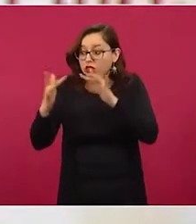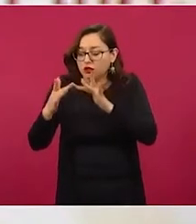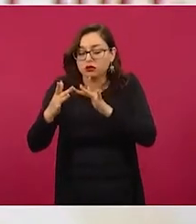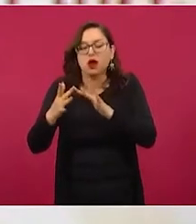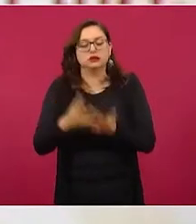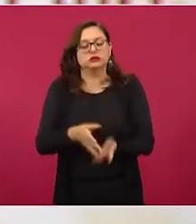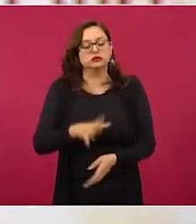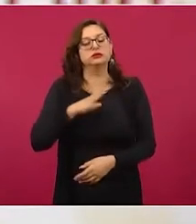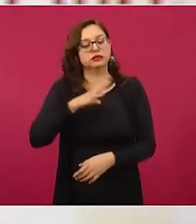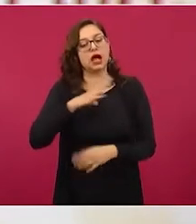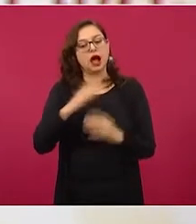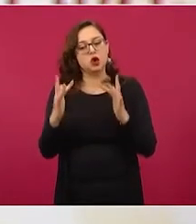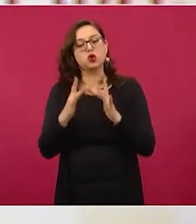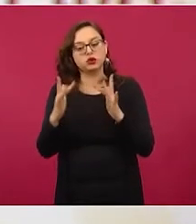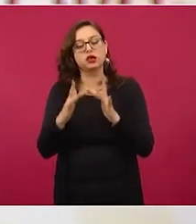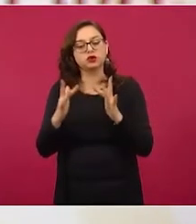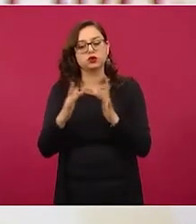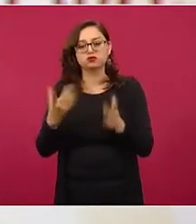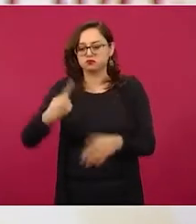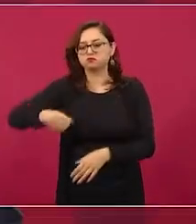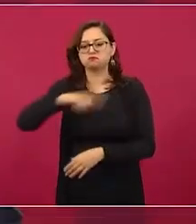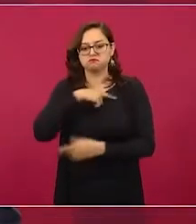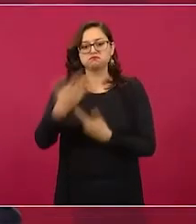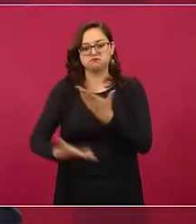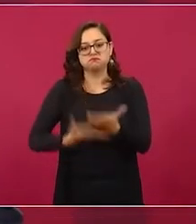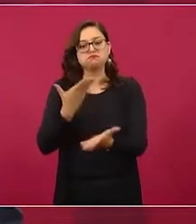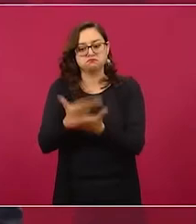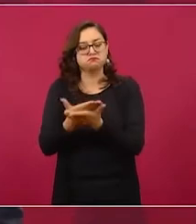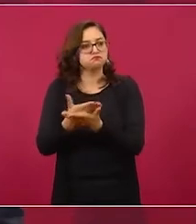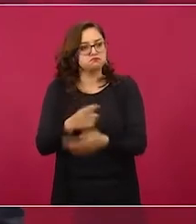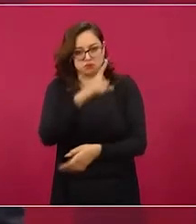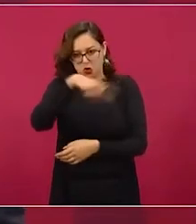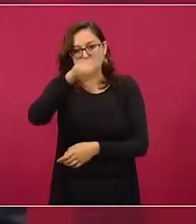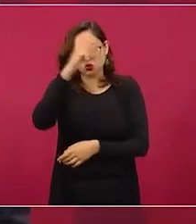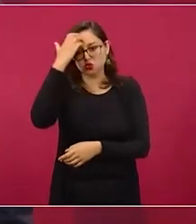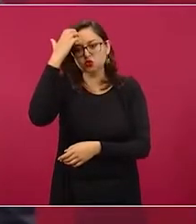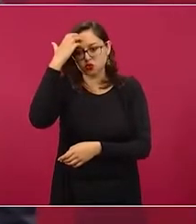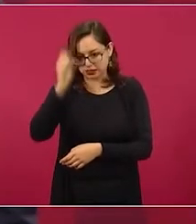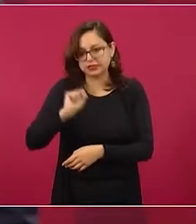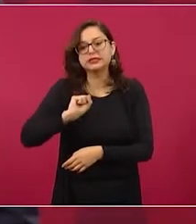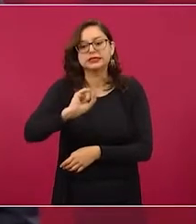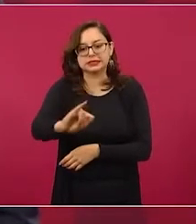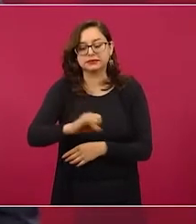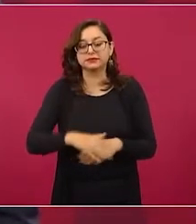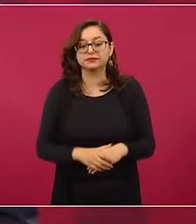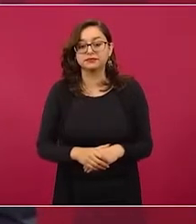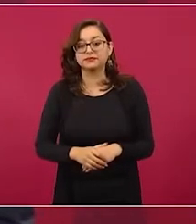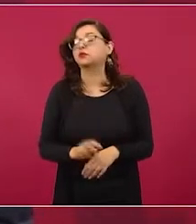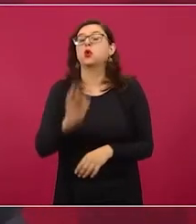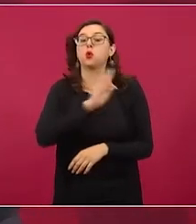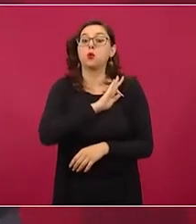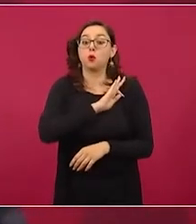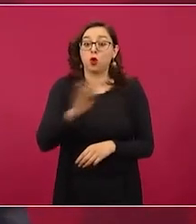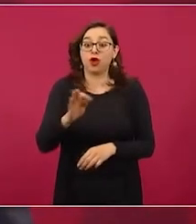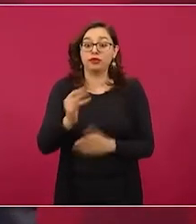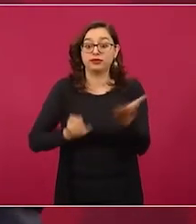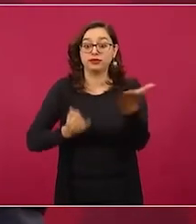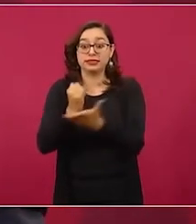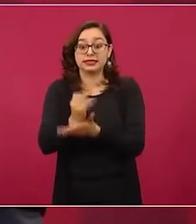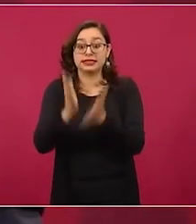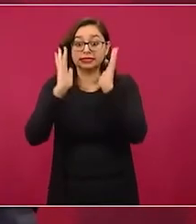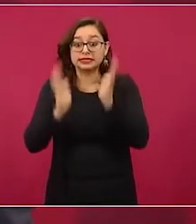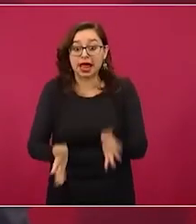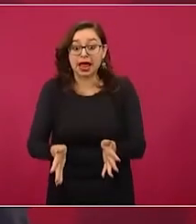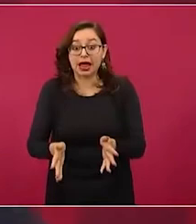¿Están en conocimiento de este planteamiento de México? Sí. ¿Lo pueden hacer efectivo en el corto plazo? No, por razones